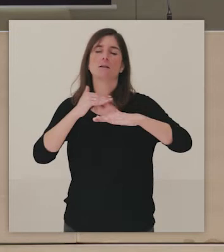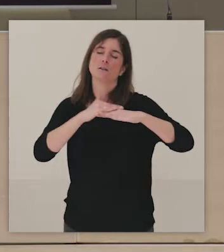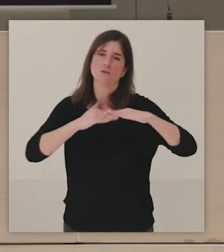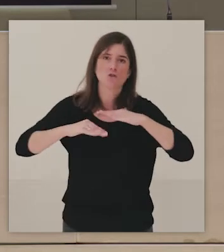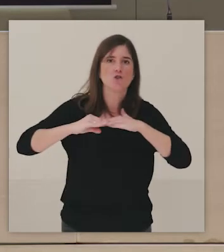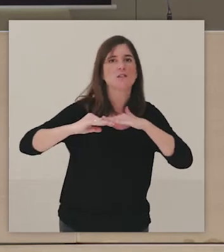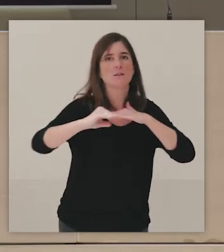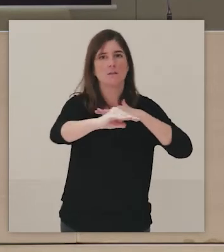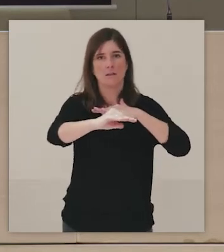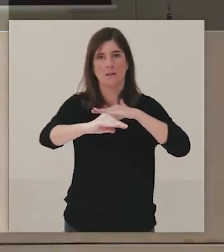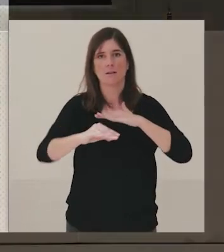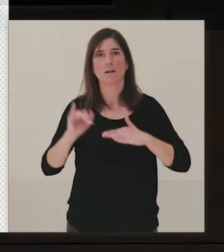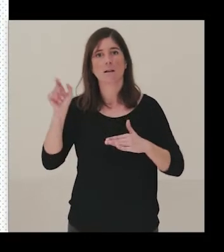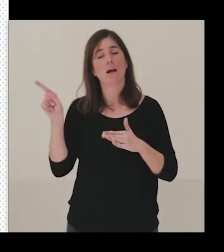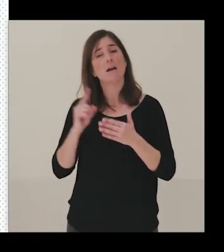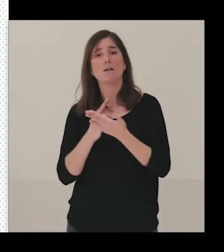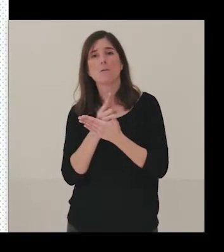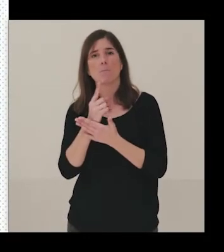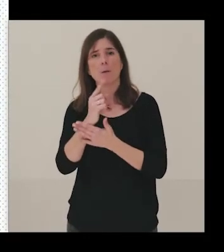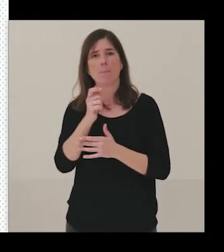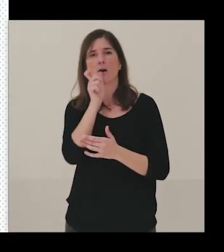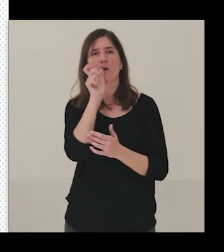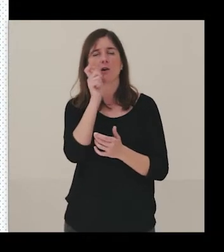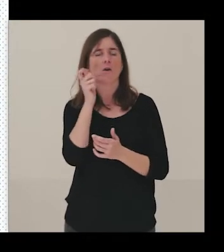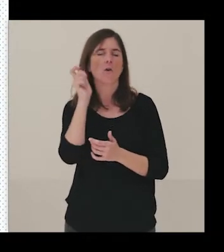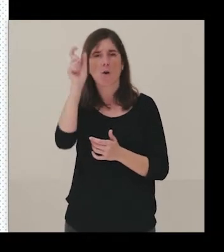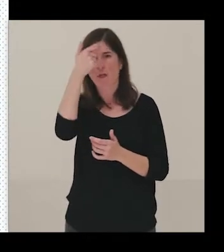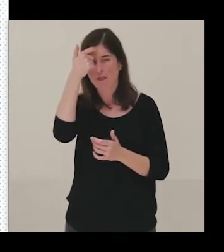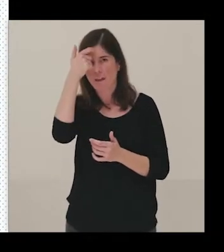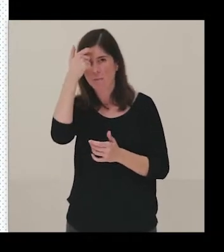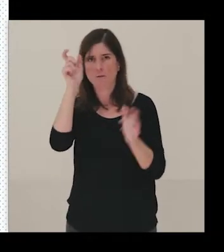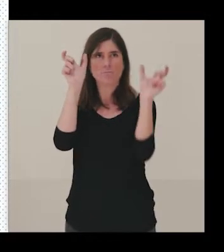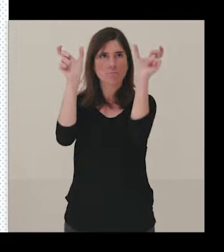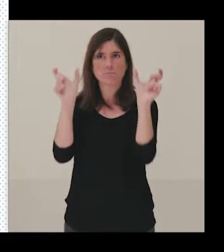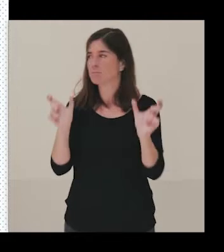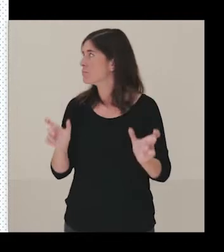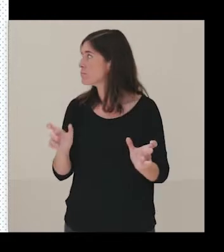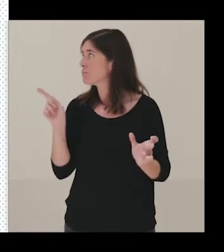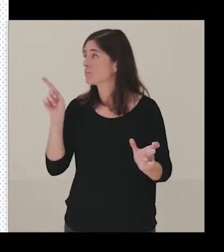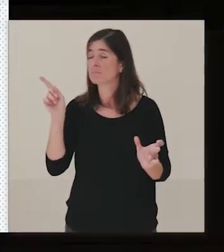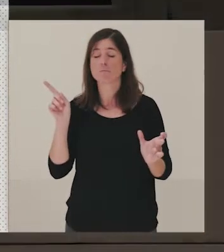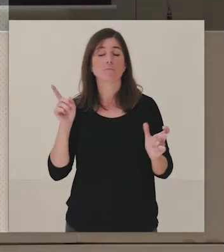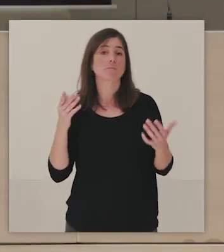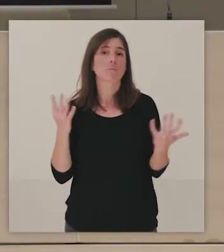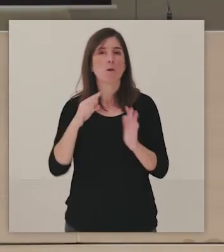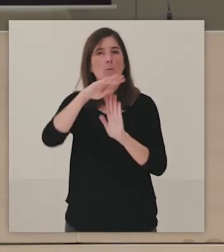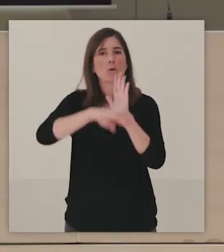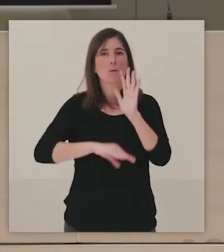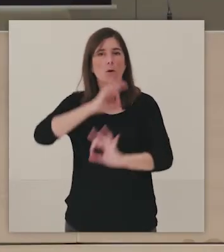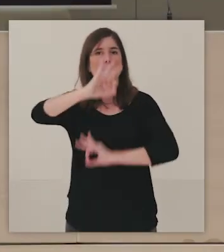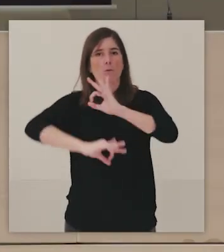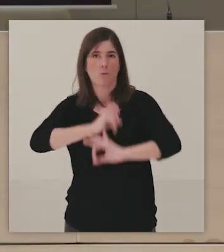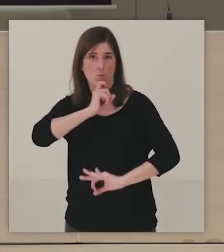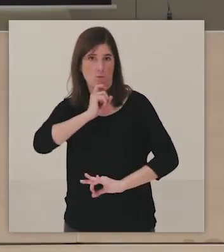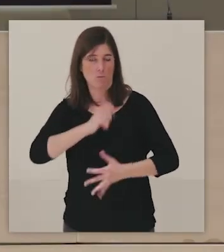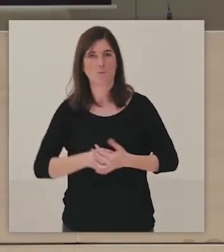un… bueno, pues como un mapa así conceptual más general de cómo está organizado el programa, son ideas que tienen que